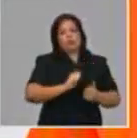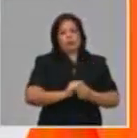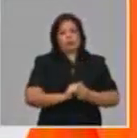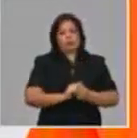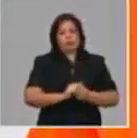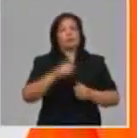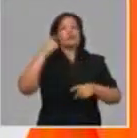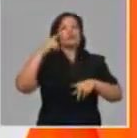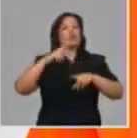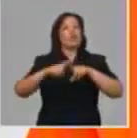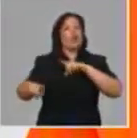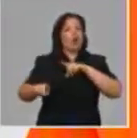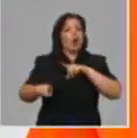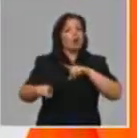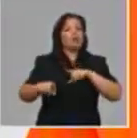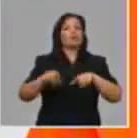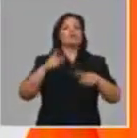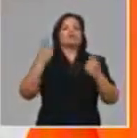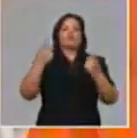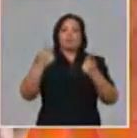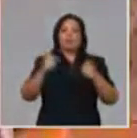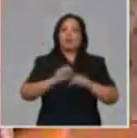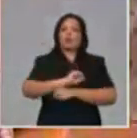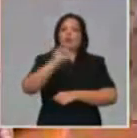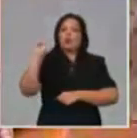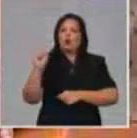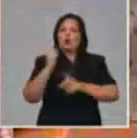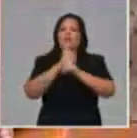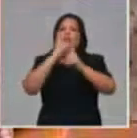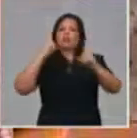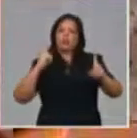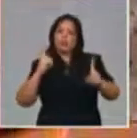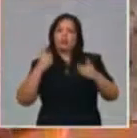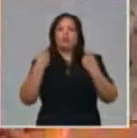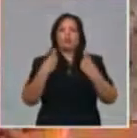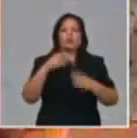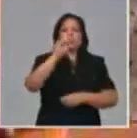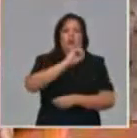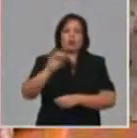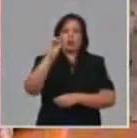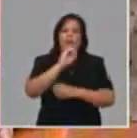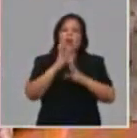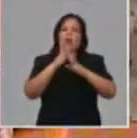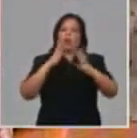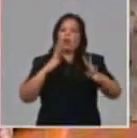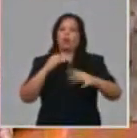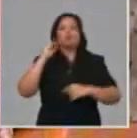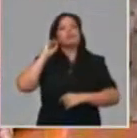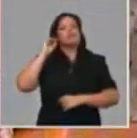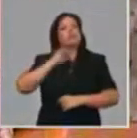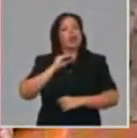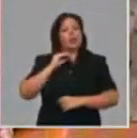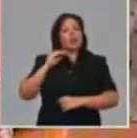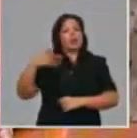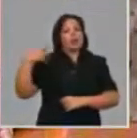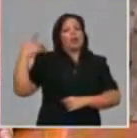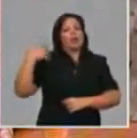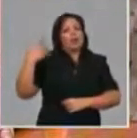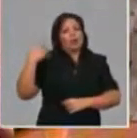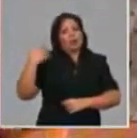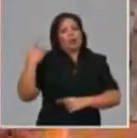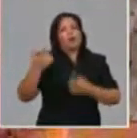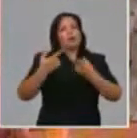no logrado que es el distanciamiento y la organización de las colas con muchas críticas vinculadas con el actual propio del